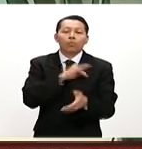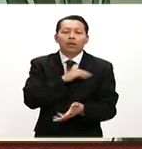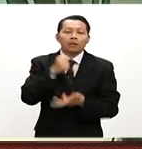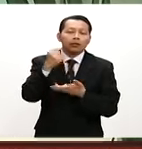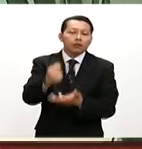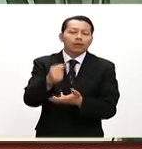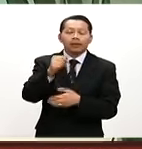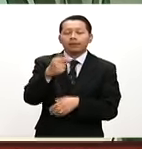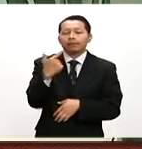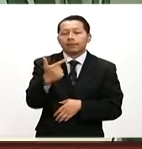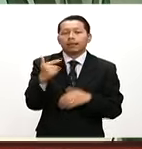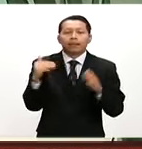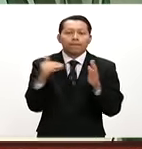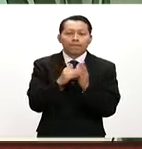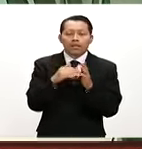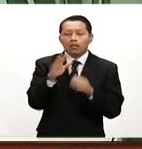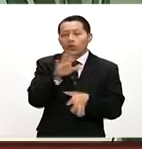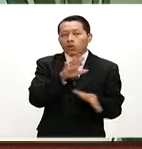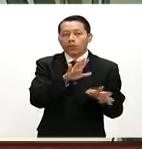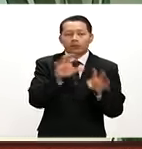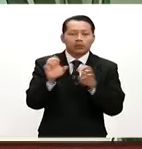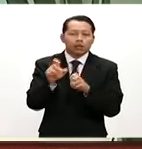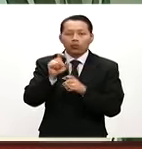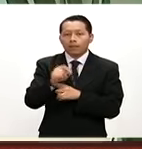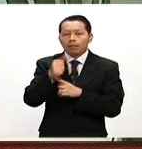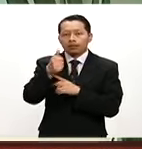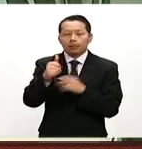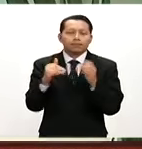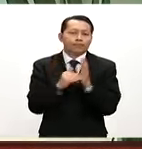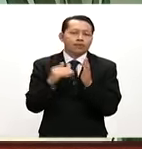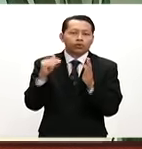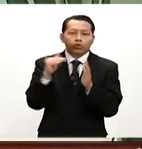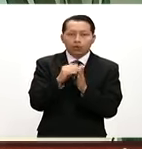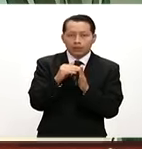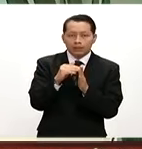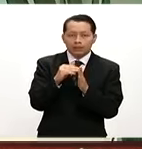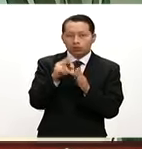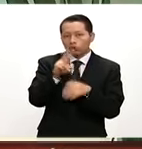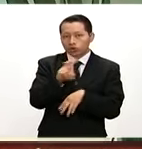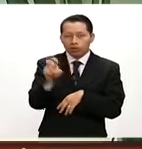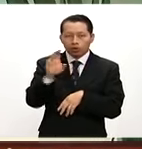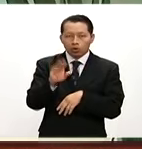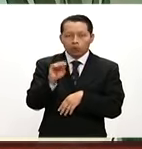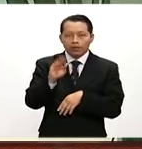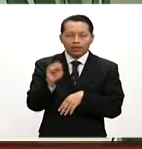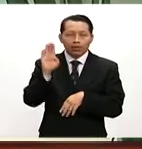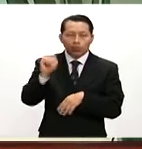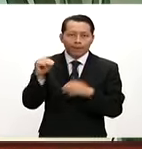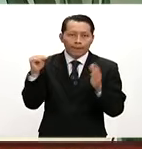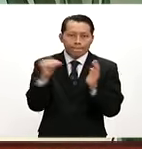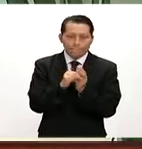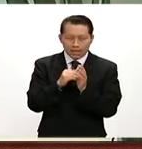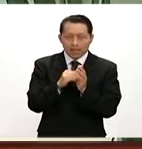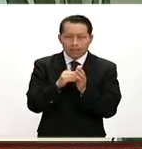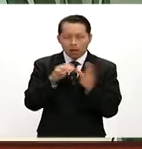7 mil 926 millones de 299 mil